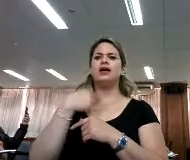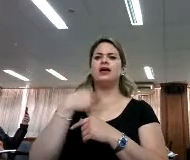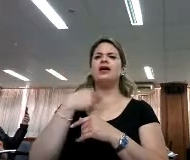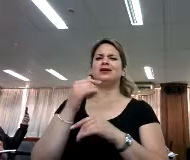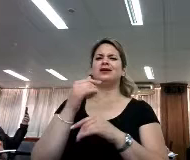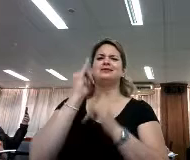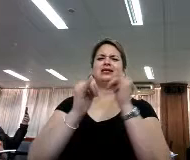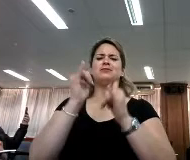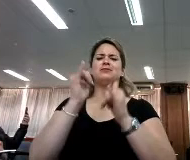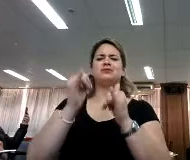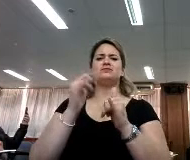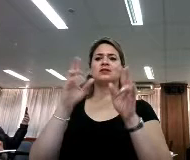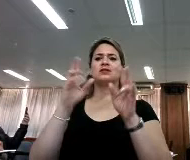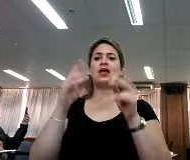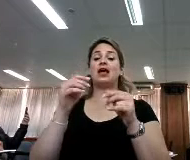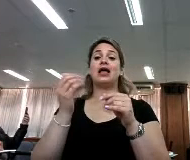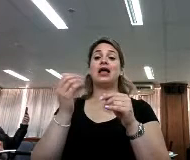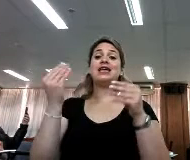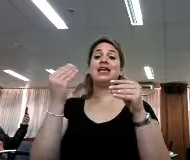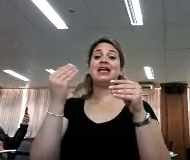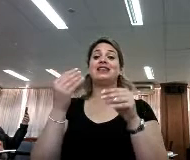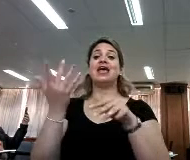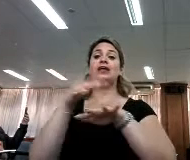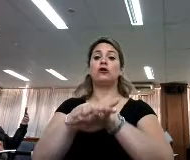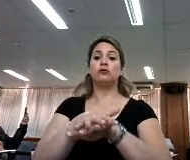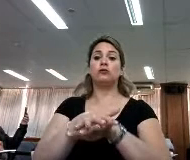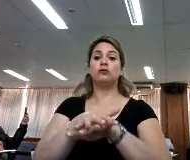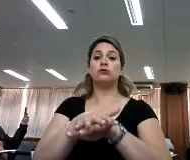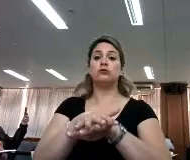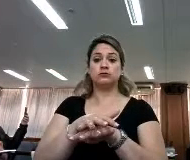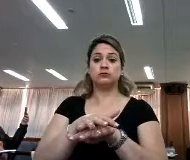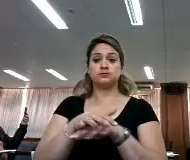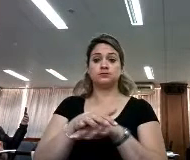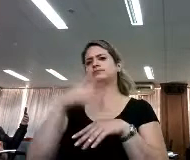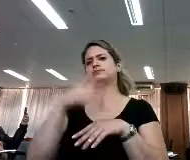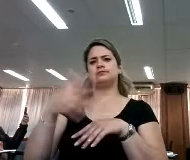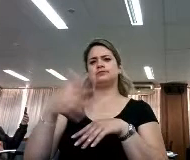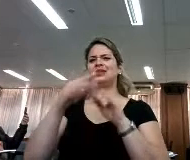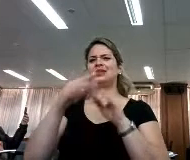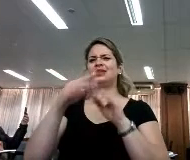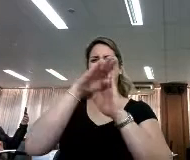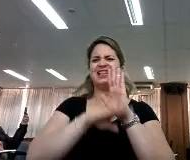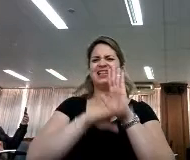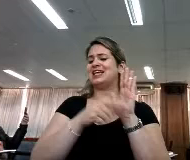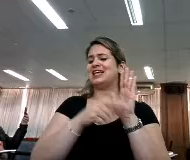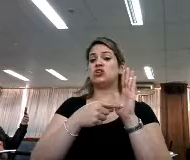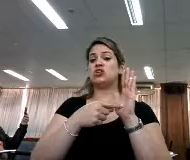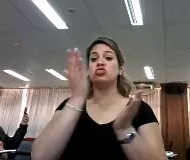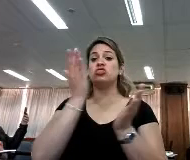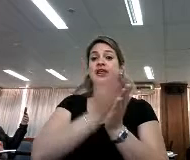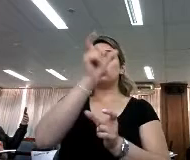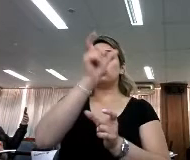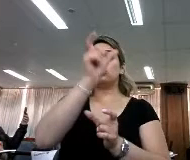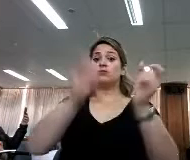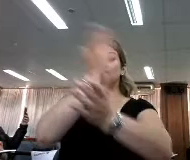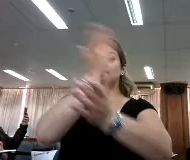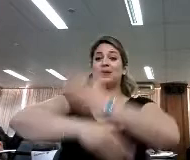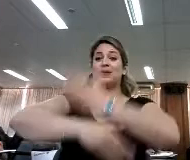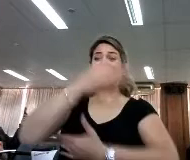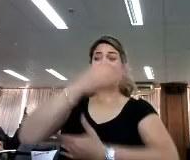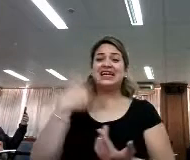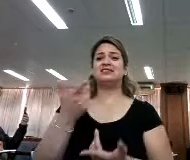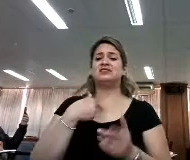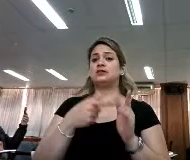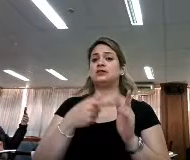inclusión, yo aquí nada más les menciono algunos ejemplos, esto es un texto, la Convención de los Derechos de las Personas con Discapacidad,